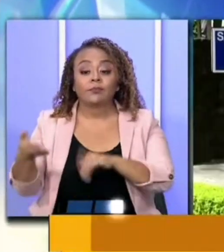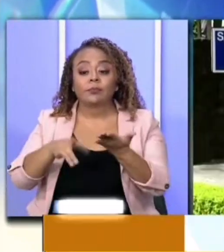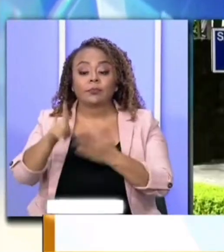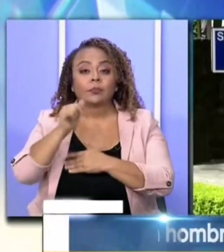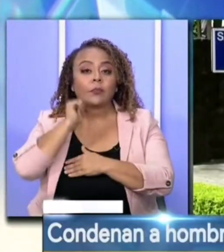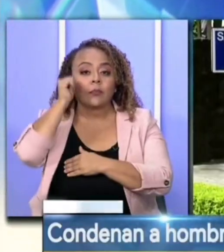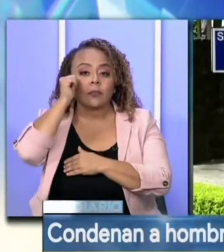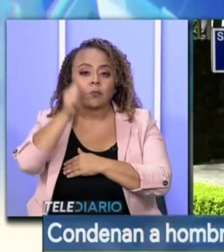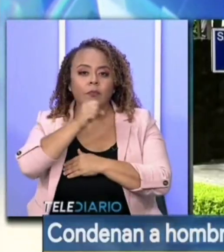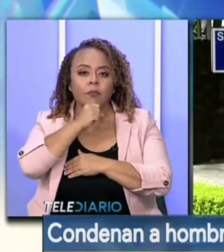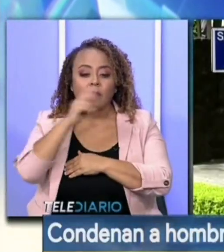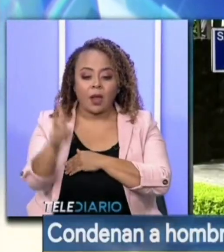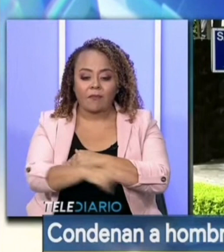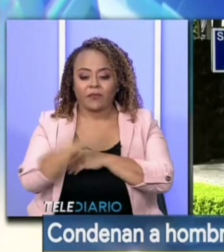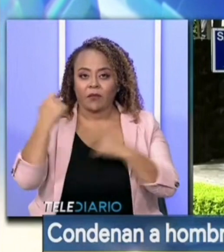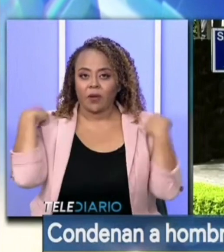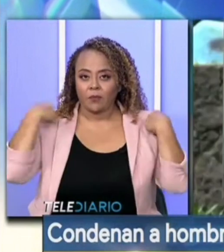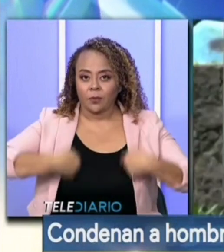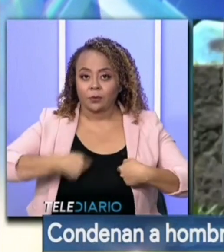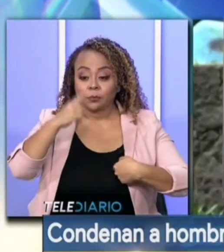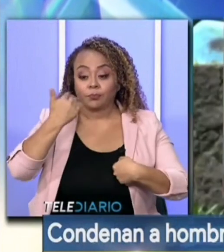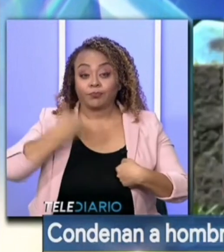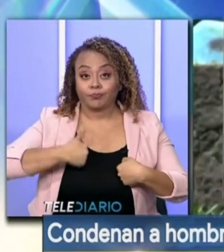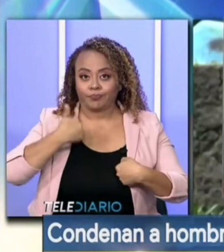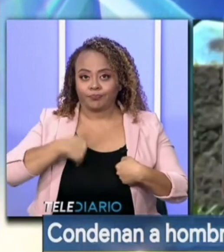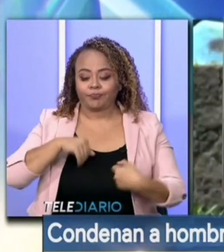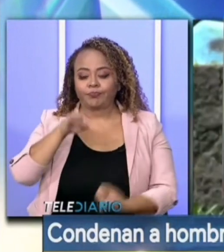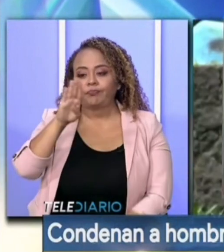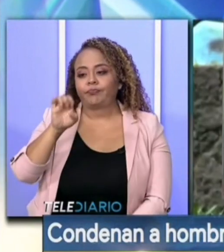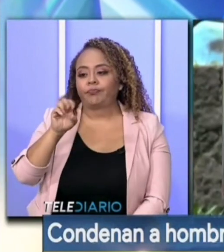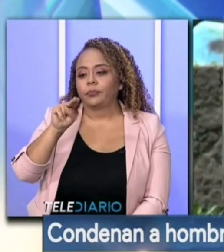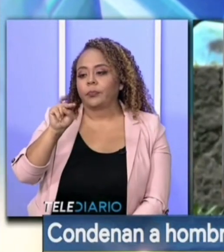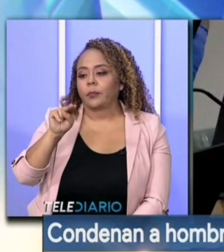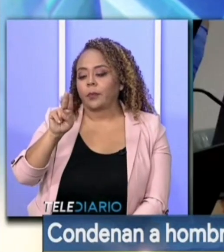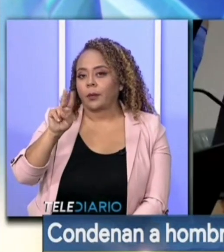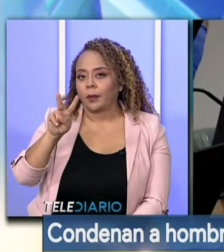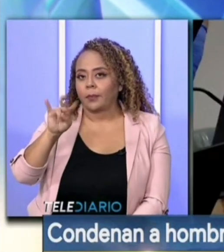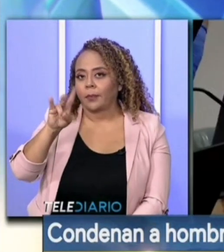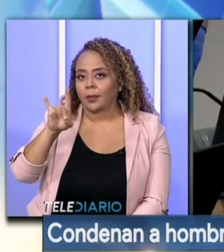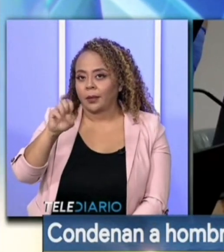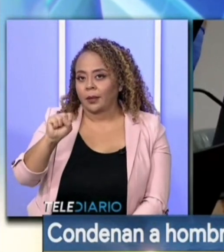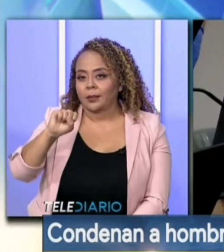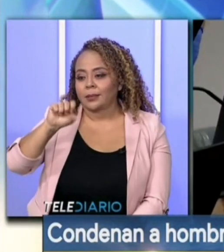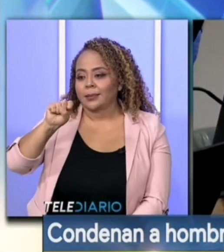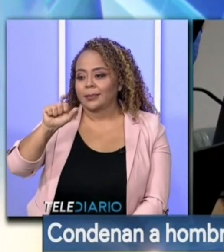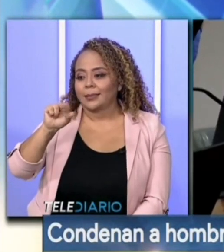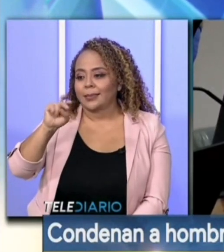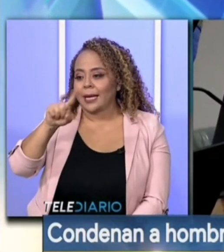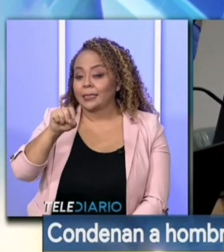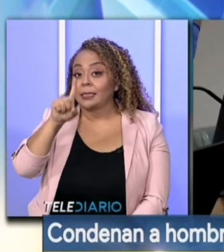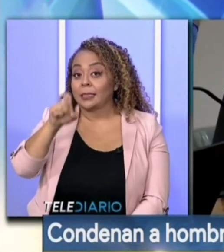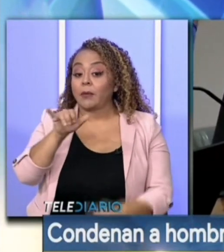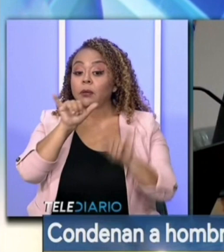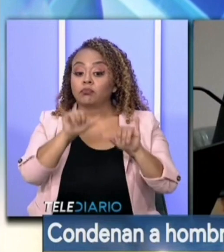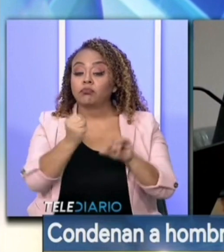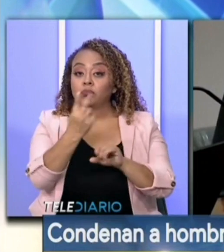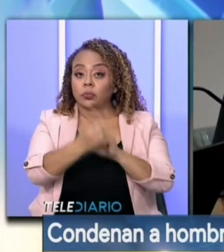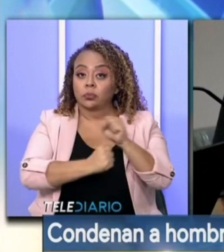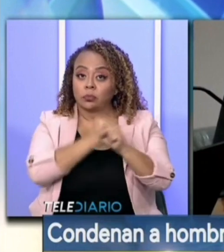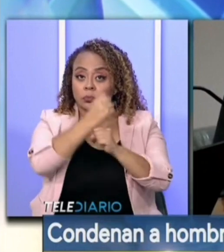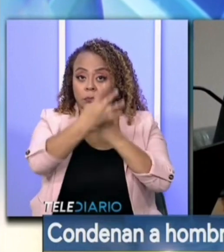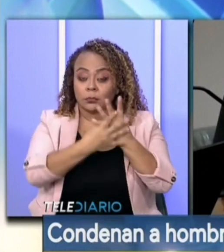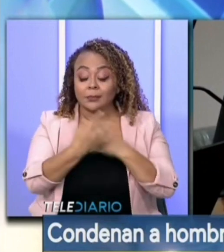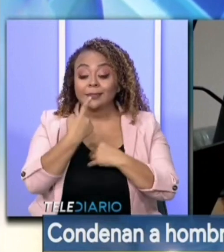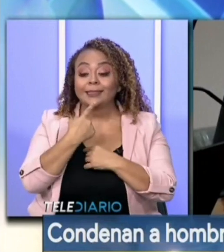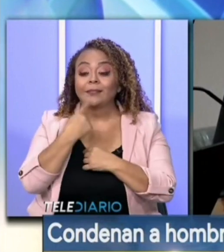adulto mayor tras el robo de un bolso provocó que un hombre de apellidos Benavides Sainz tenga que cumplir 12 años en la cárcel. De acuerdo con